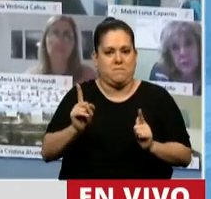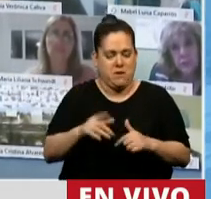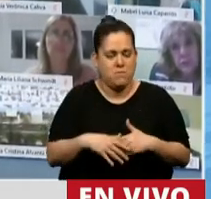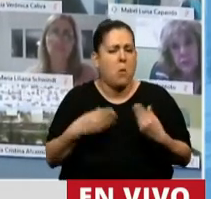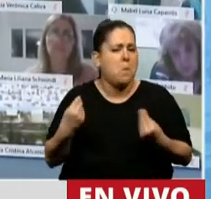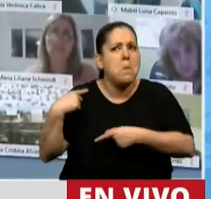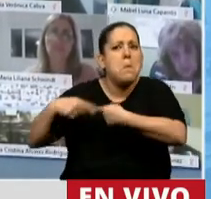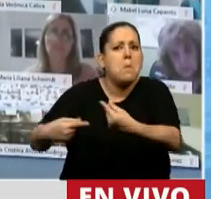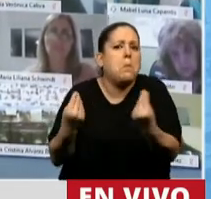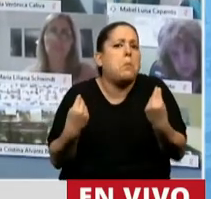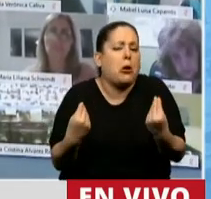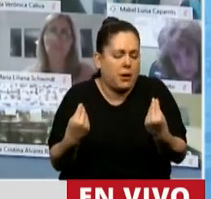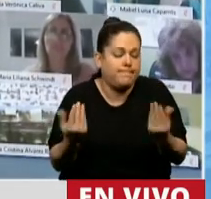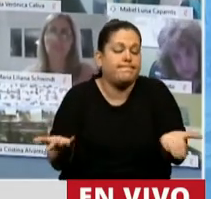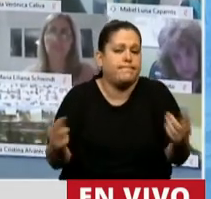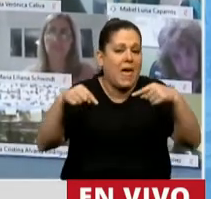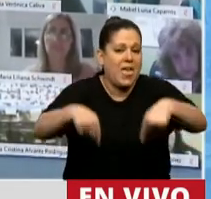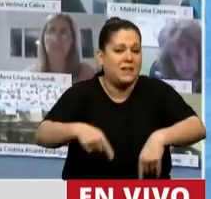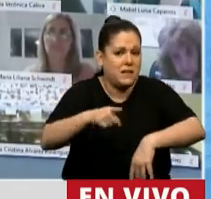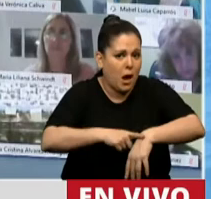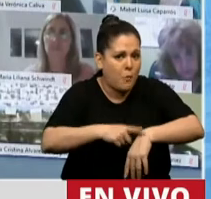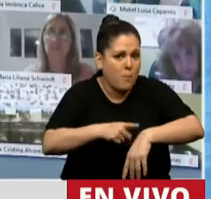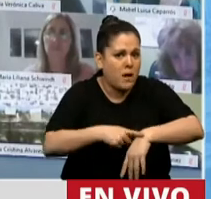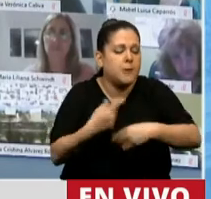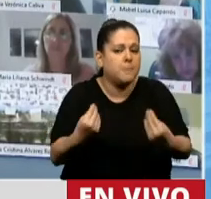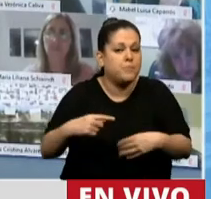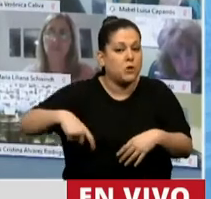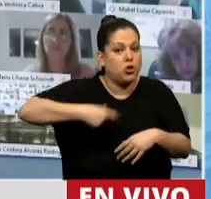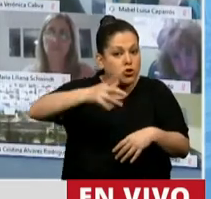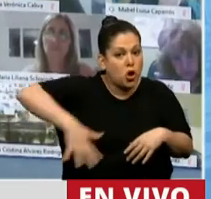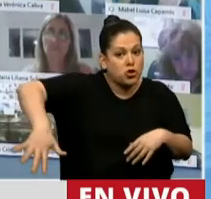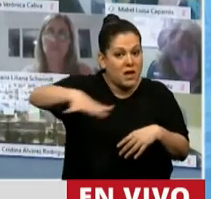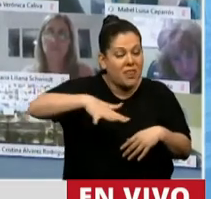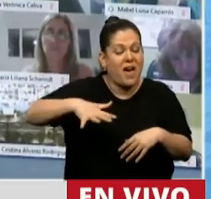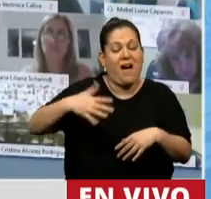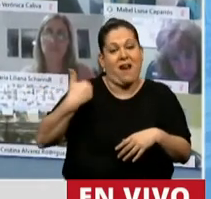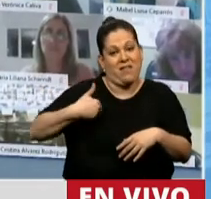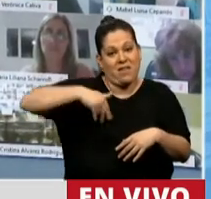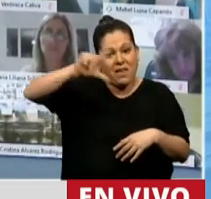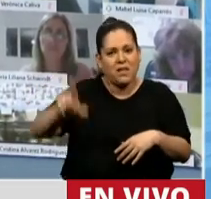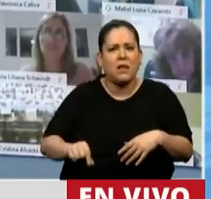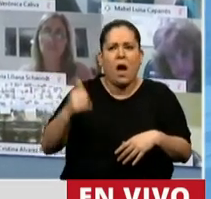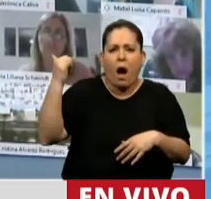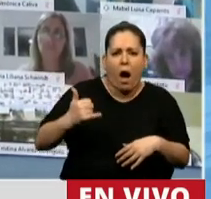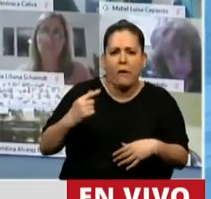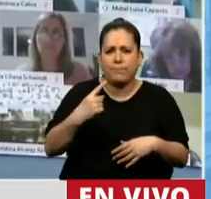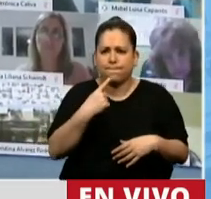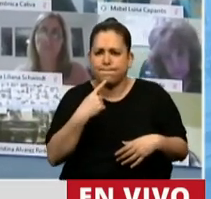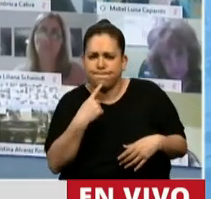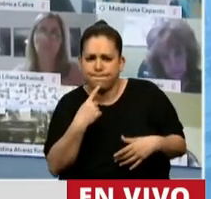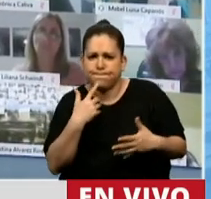Bueno, porque en este momento donde en nuestra sociedad, en nuestro país se vive tanta incertidumbre, tanta